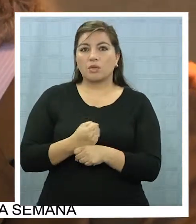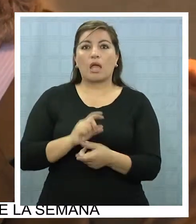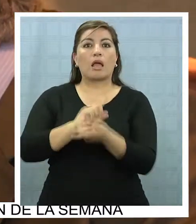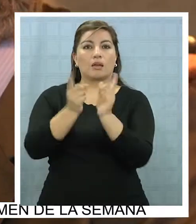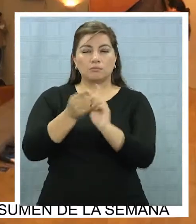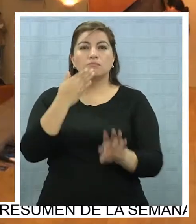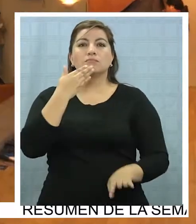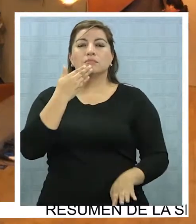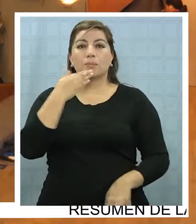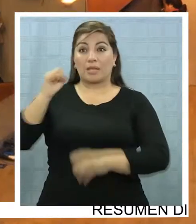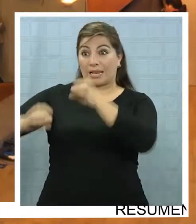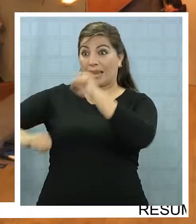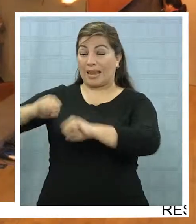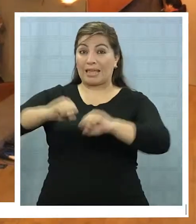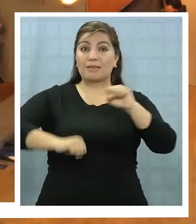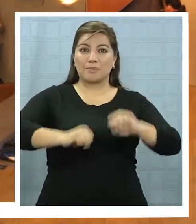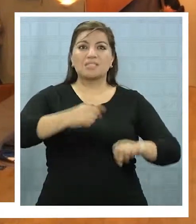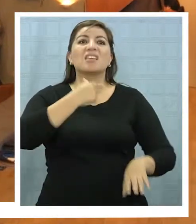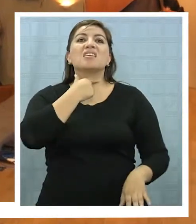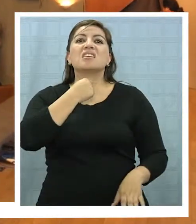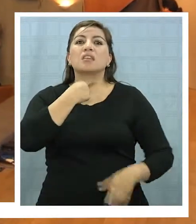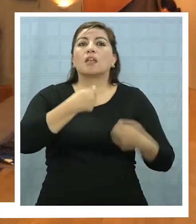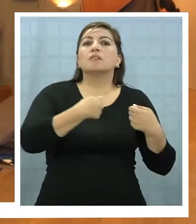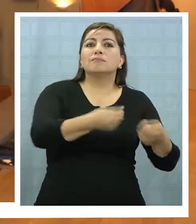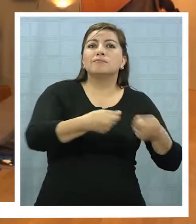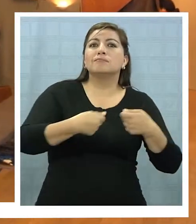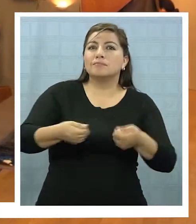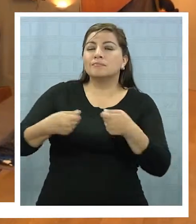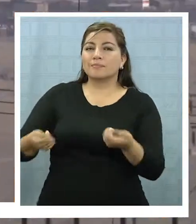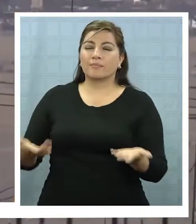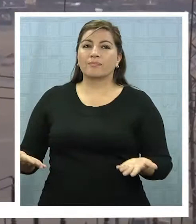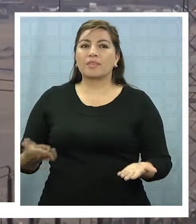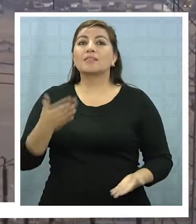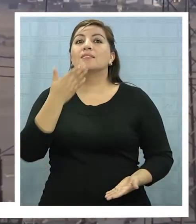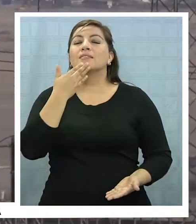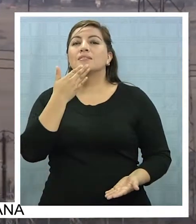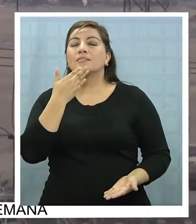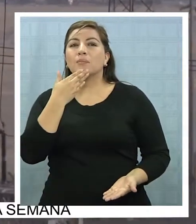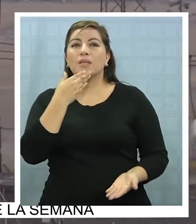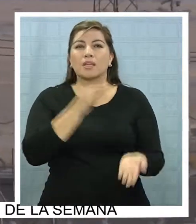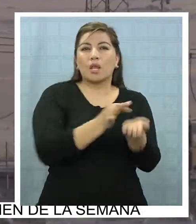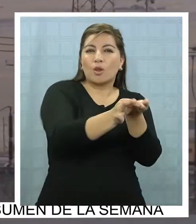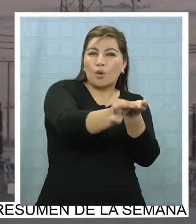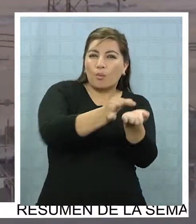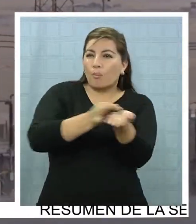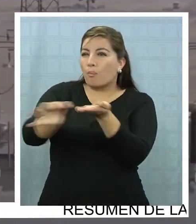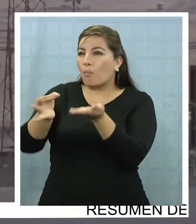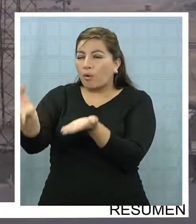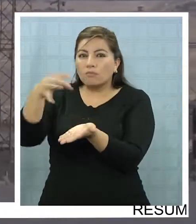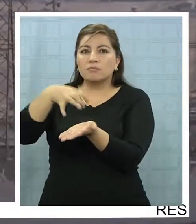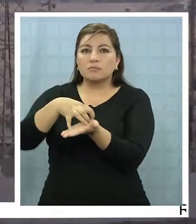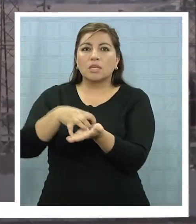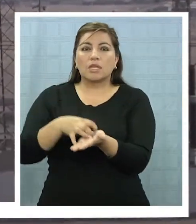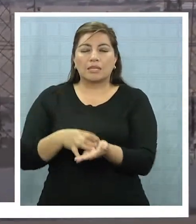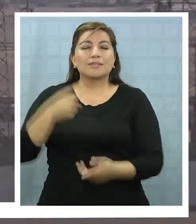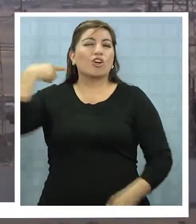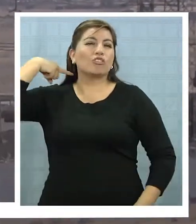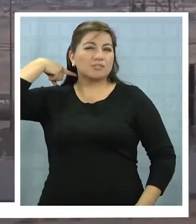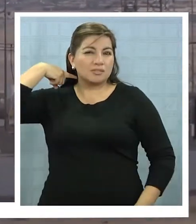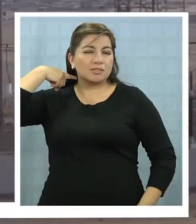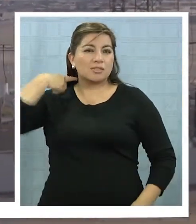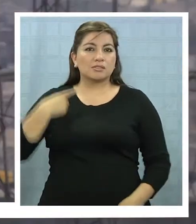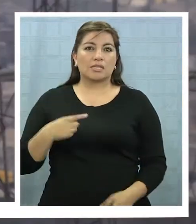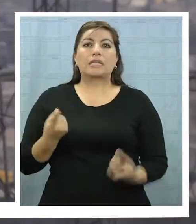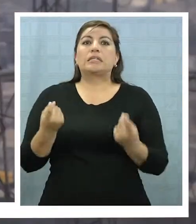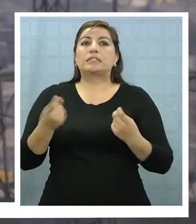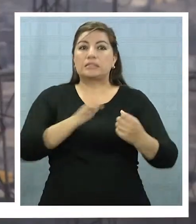esperan las empresas que quieren invertir en este sector y las comunidades que están conscientes de la necesidad energética,